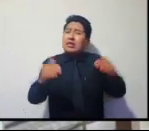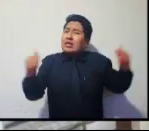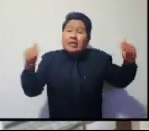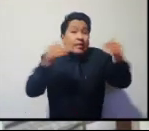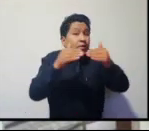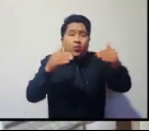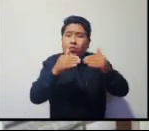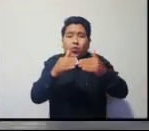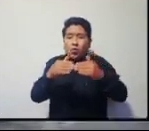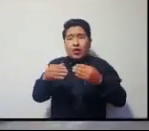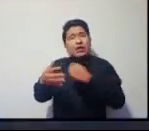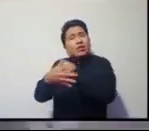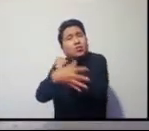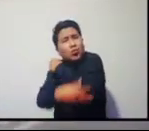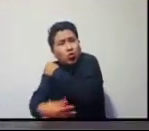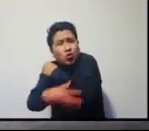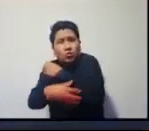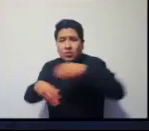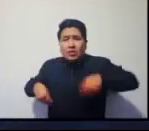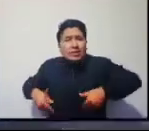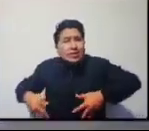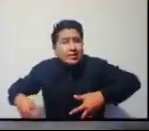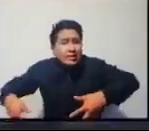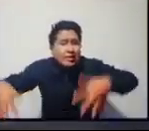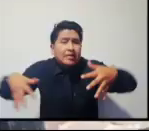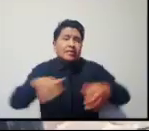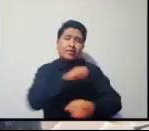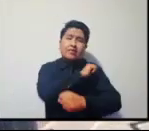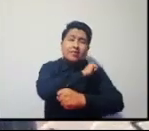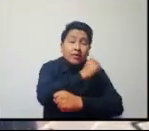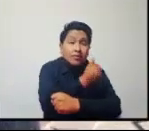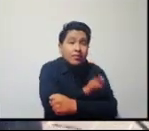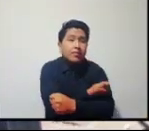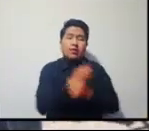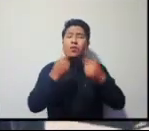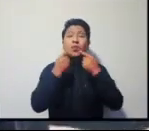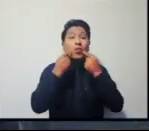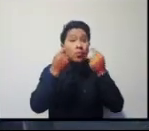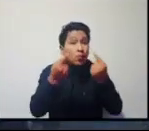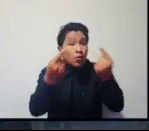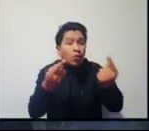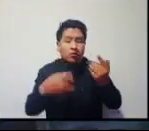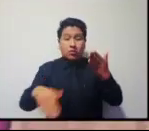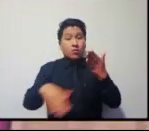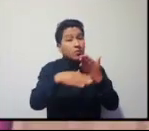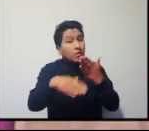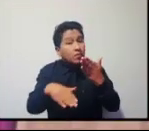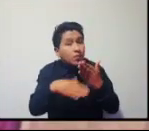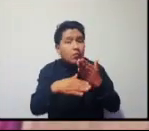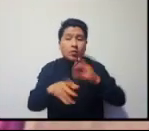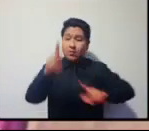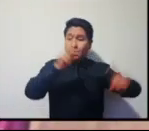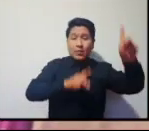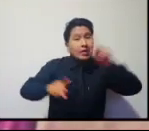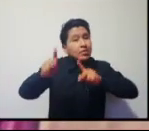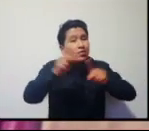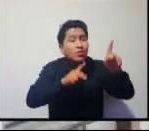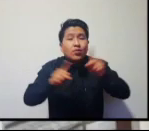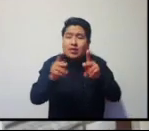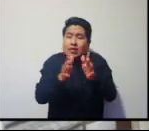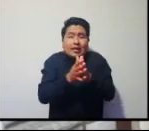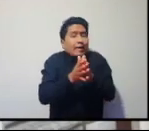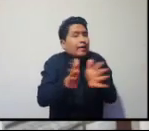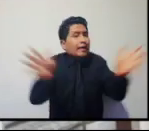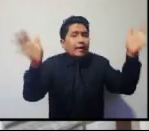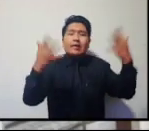fija si eres rico o pobre, no se fija posiciones sociales. Autoridades, celebridades, futbolistas, ciudadanos, médicos,